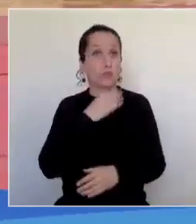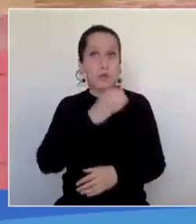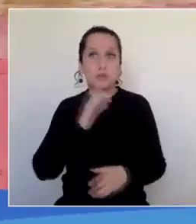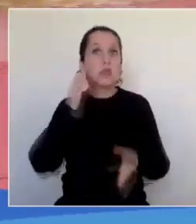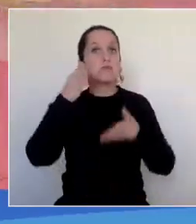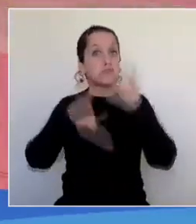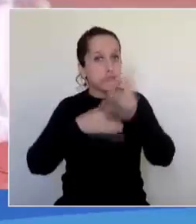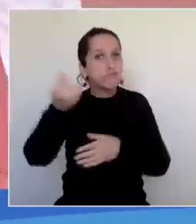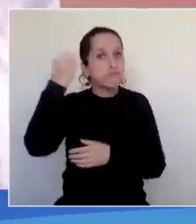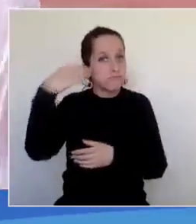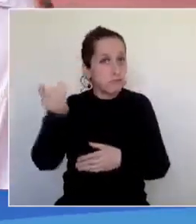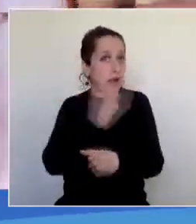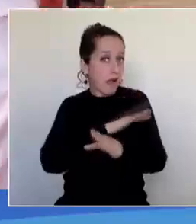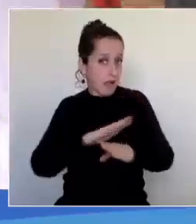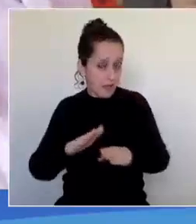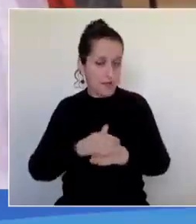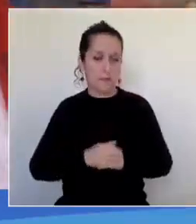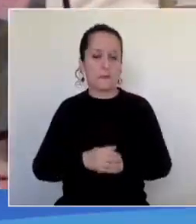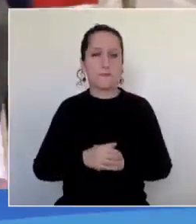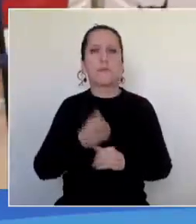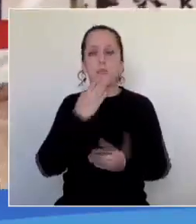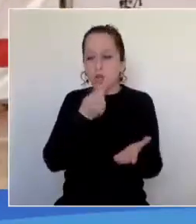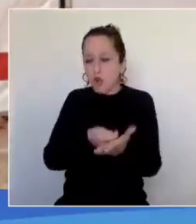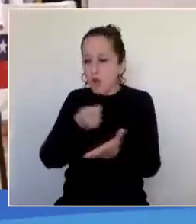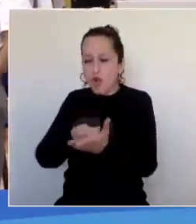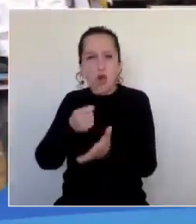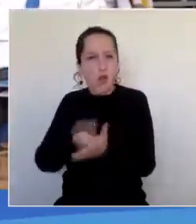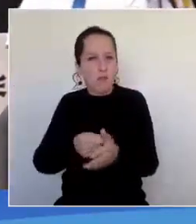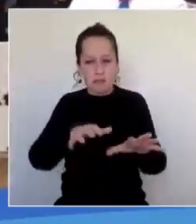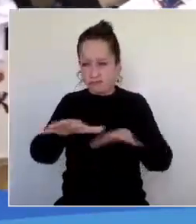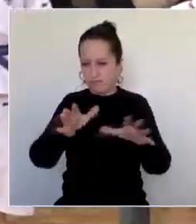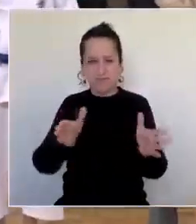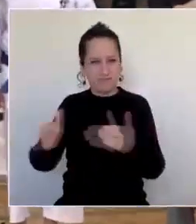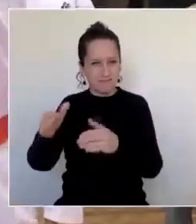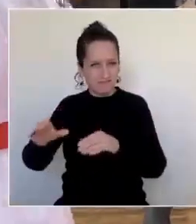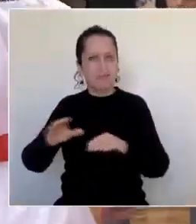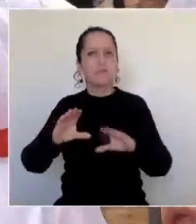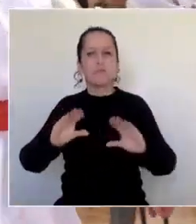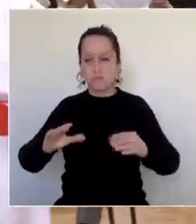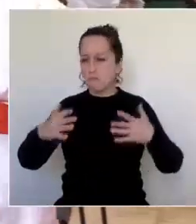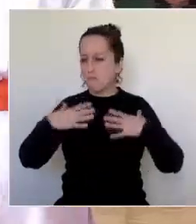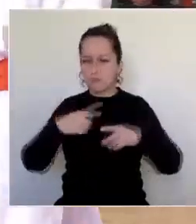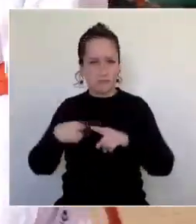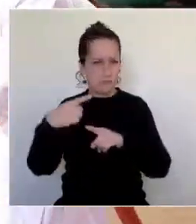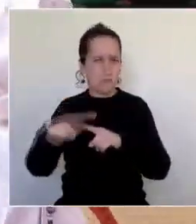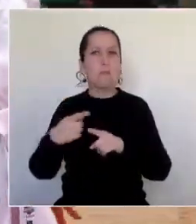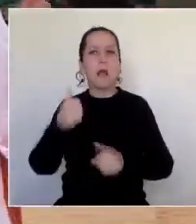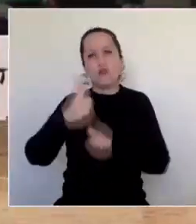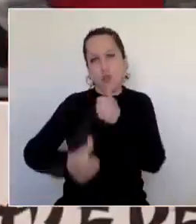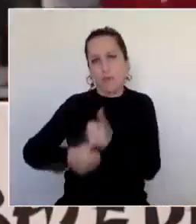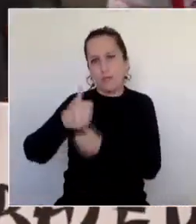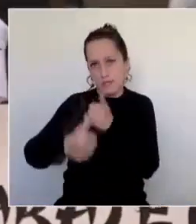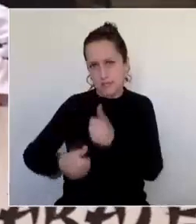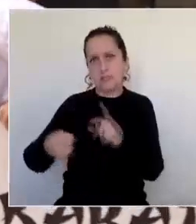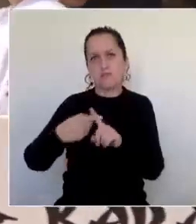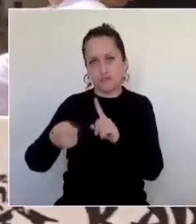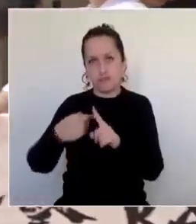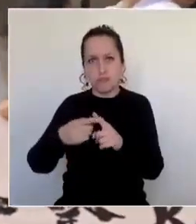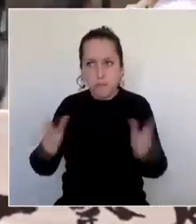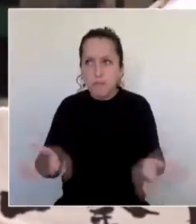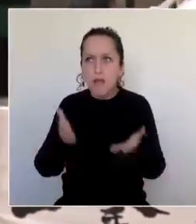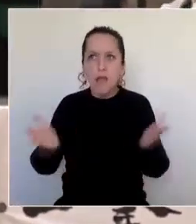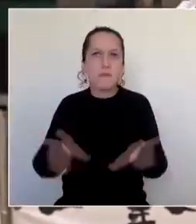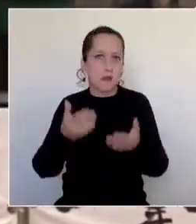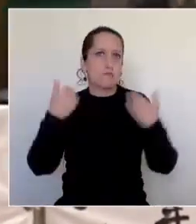comunidad. Además, se ha adquirido implementación para la ejecución de estos talleres y competencias para así impulsar la